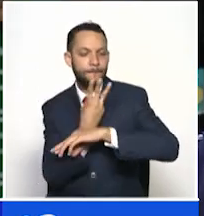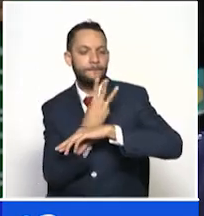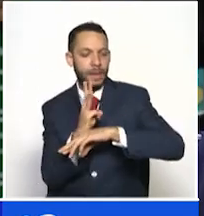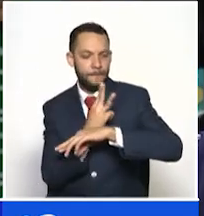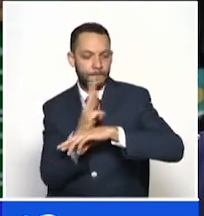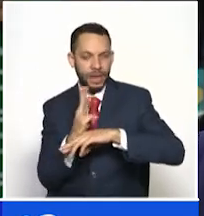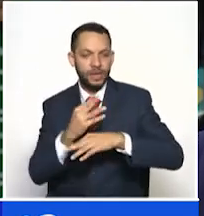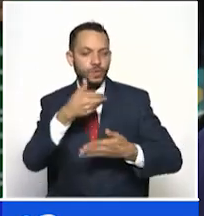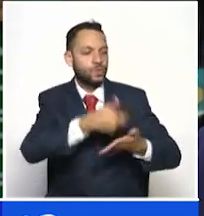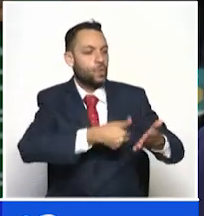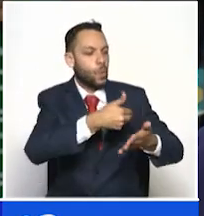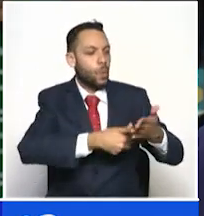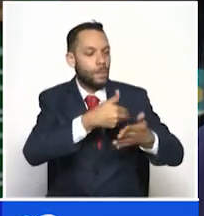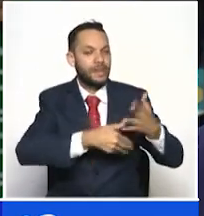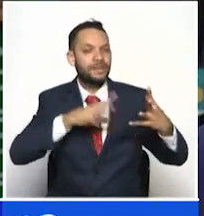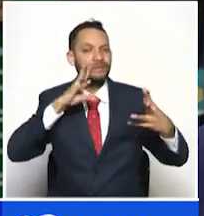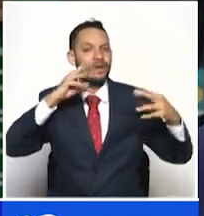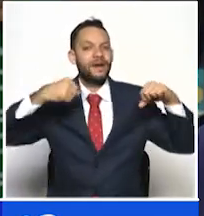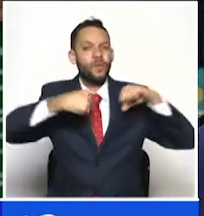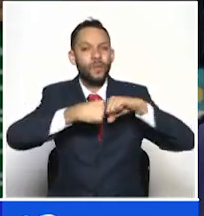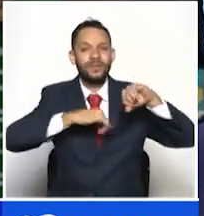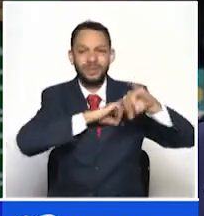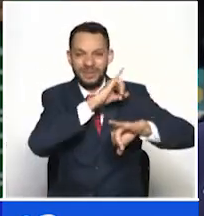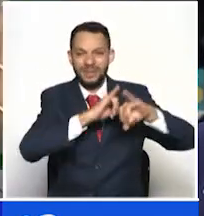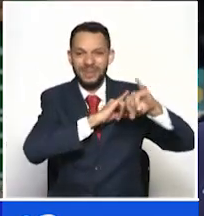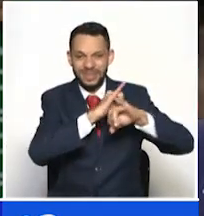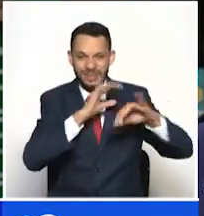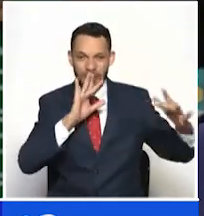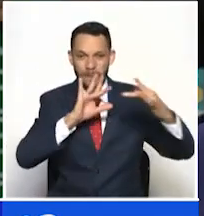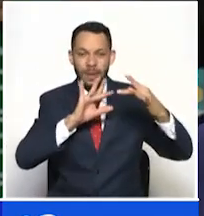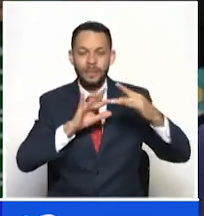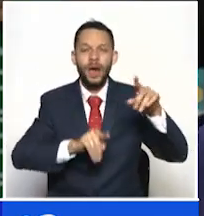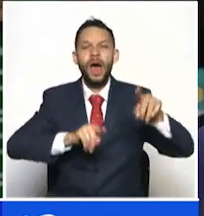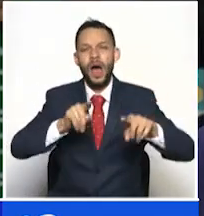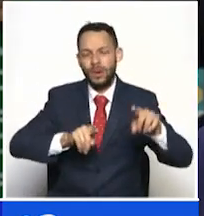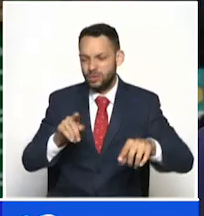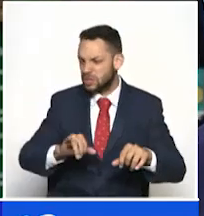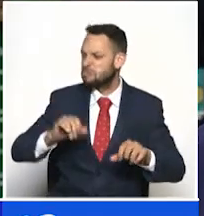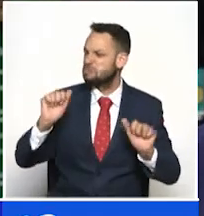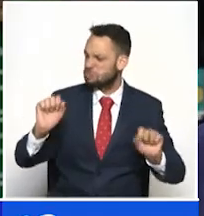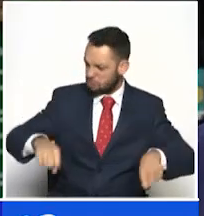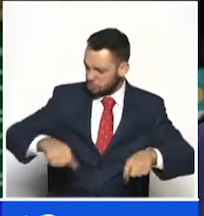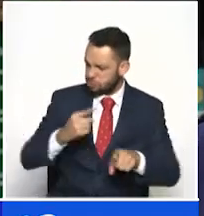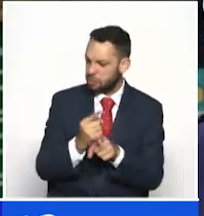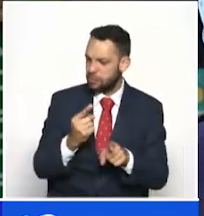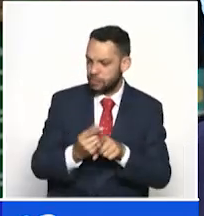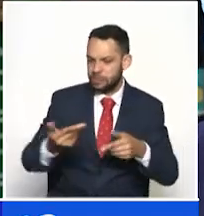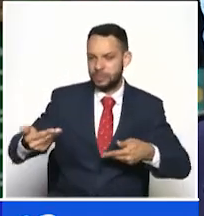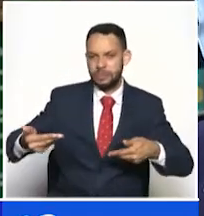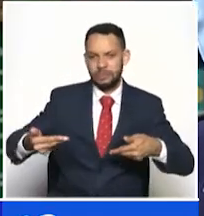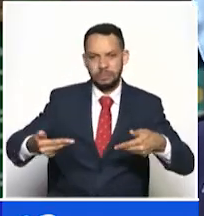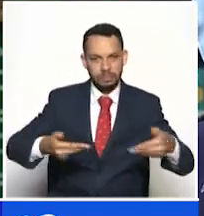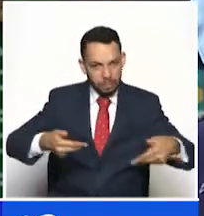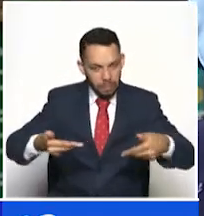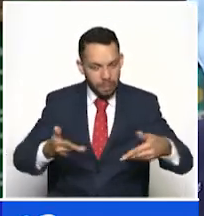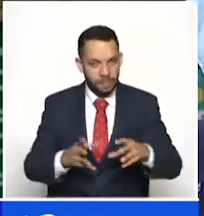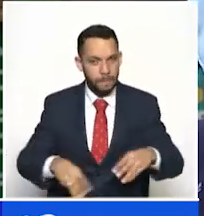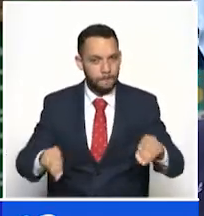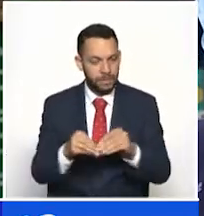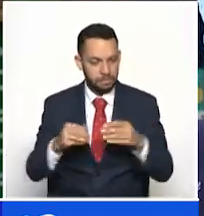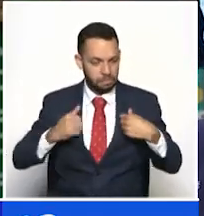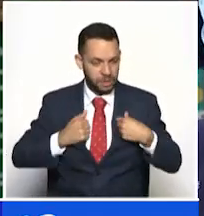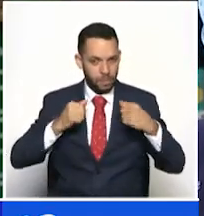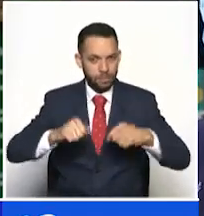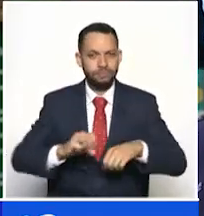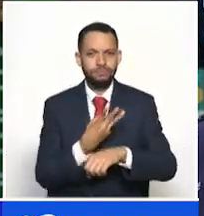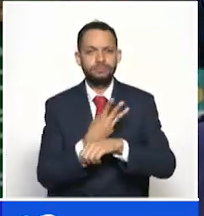esa parte ya es con el Ministerio directamente o hay unas entidades que prestan ese servicio, pero es lo mismo, es saber escanear documentos y poderlo hacer en línea y eso